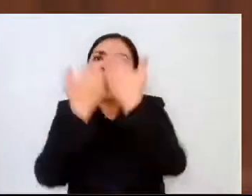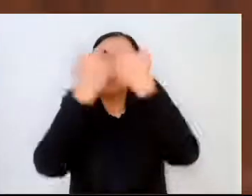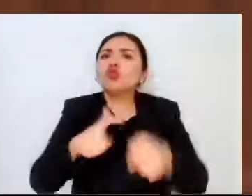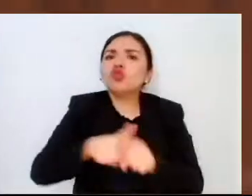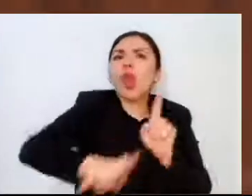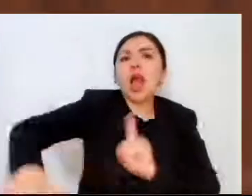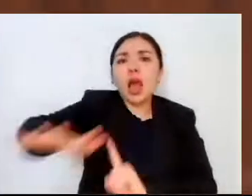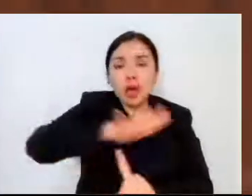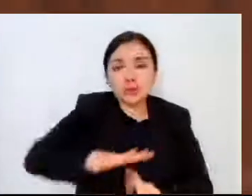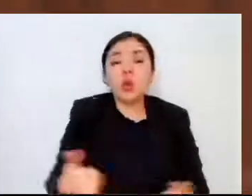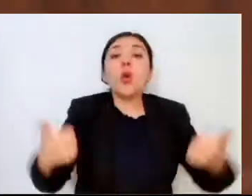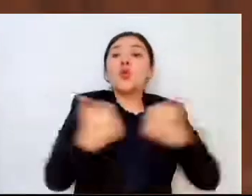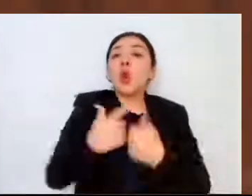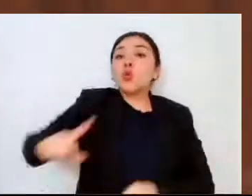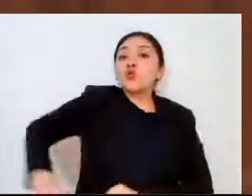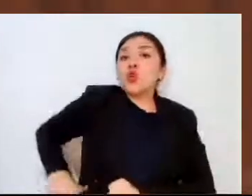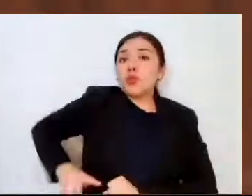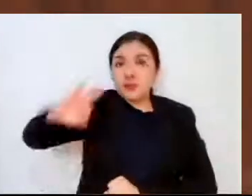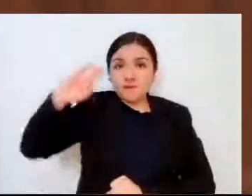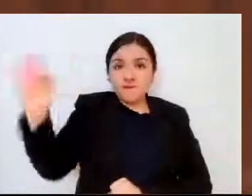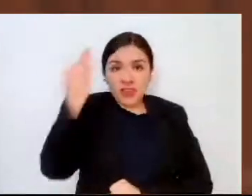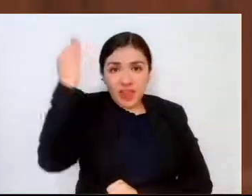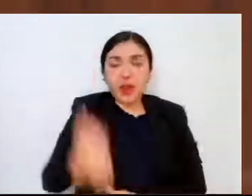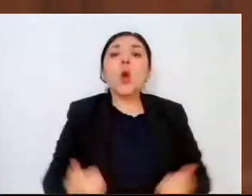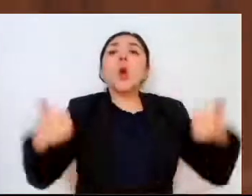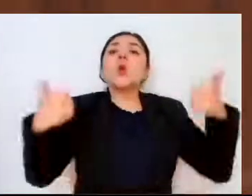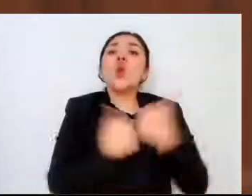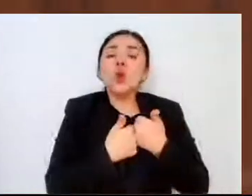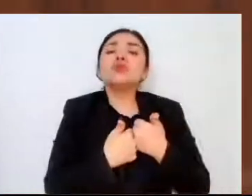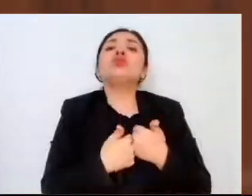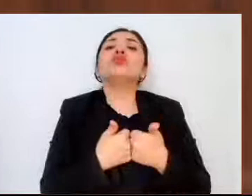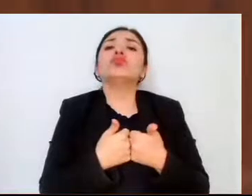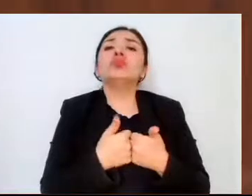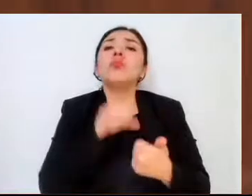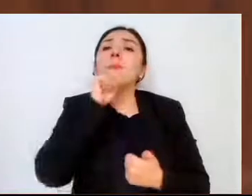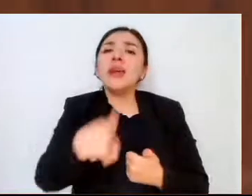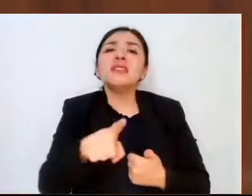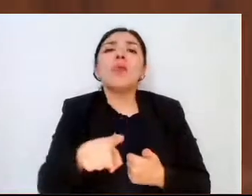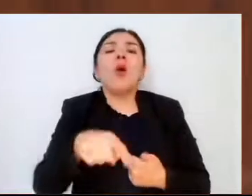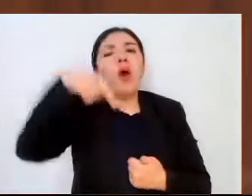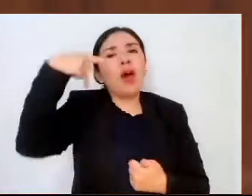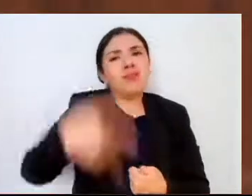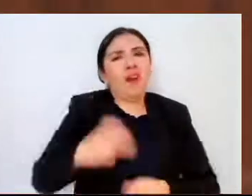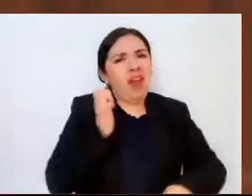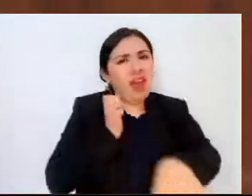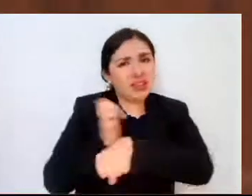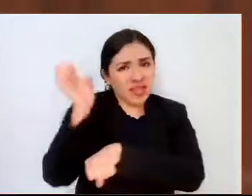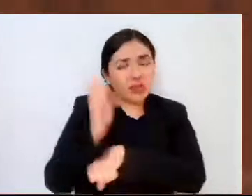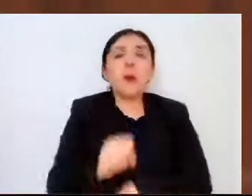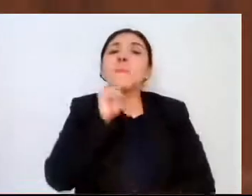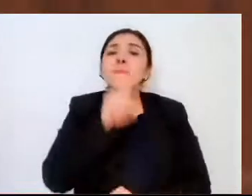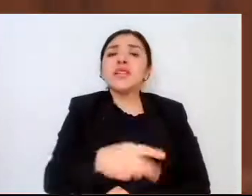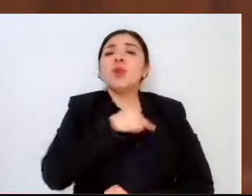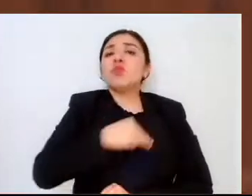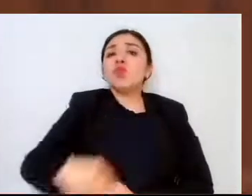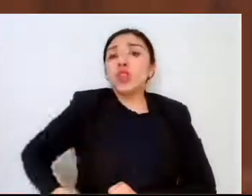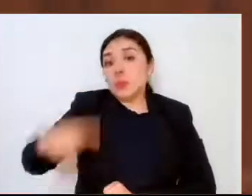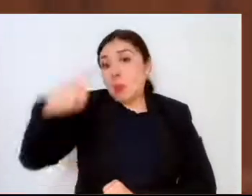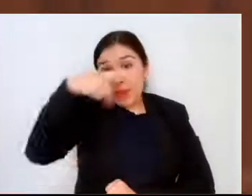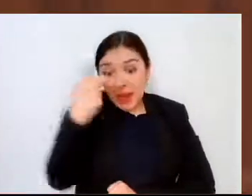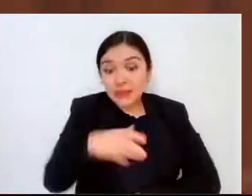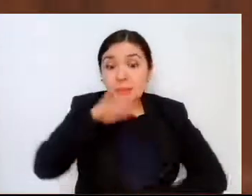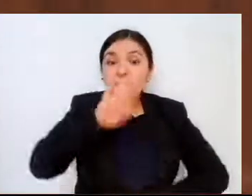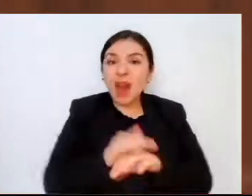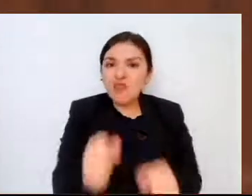con el gobierno federal, con los poderes del Estado y con los municipios para fortalecer